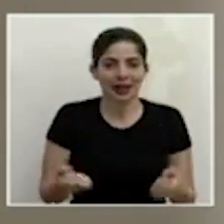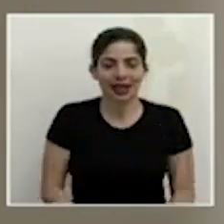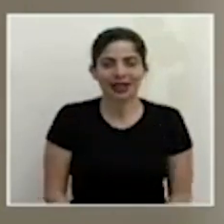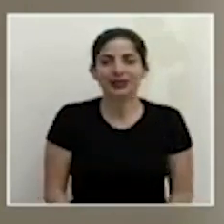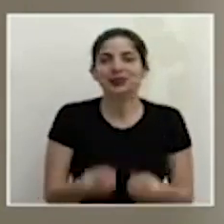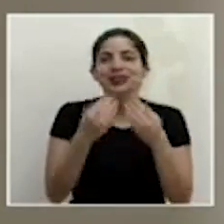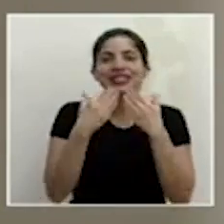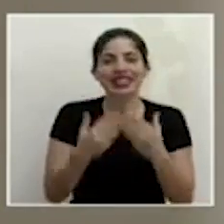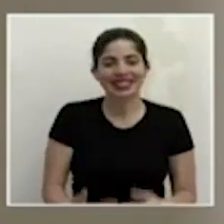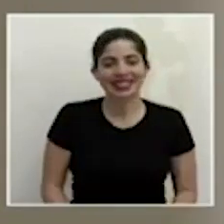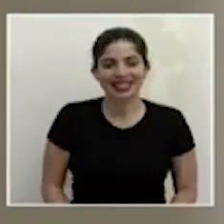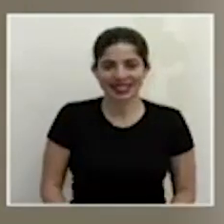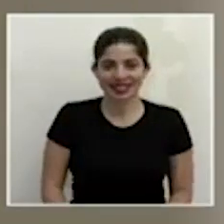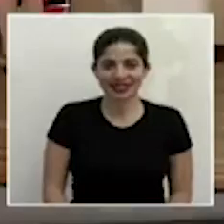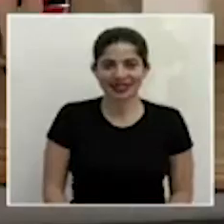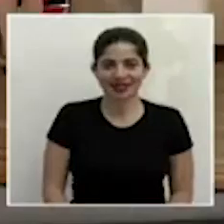caja de herramientas muchísimas gracias